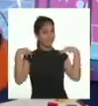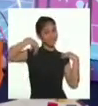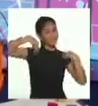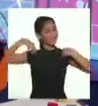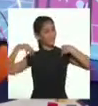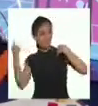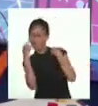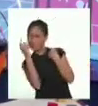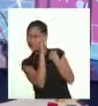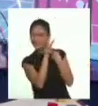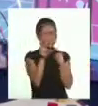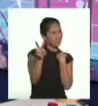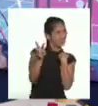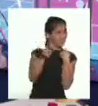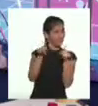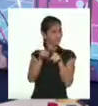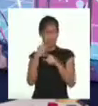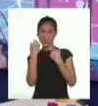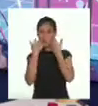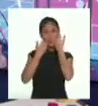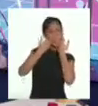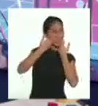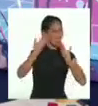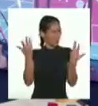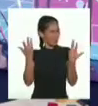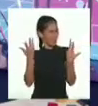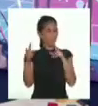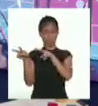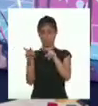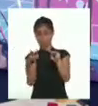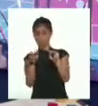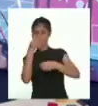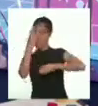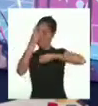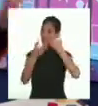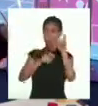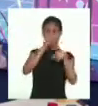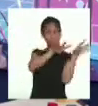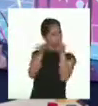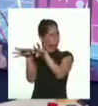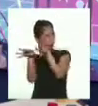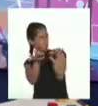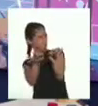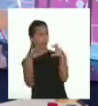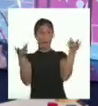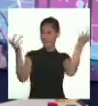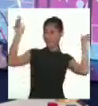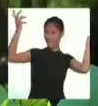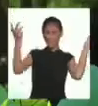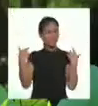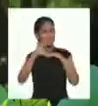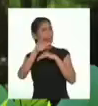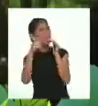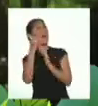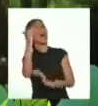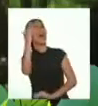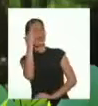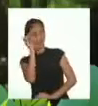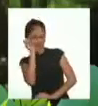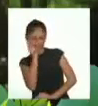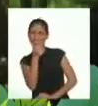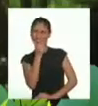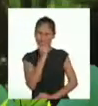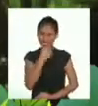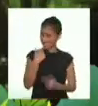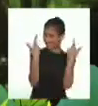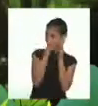cuerpo, la mirada y los gestos para tener toda la atención del público. ¿Sabiendo todo esto?